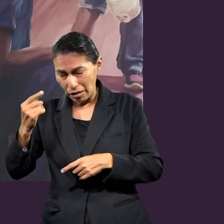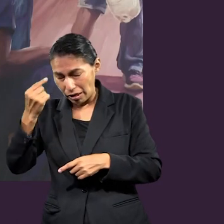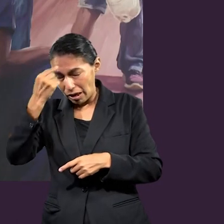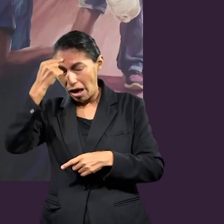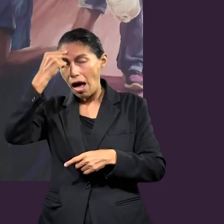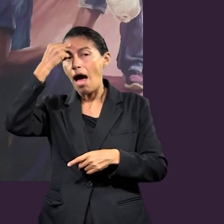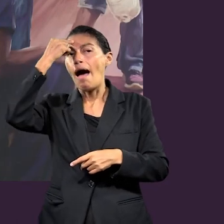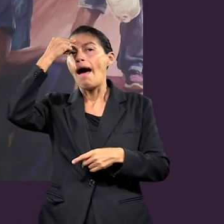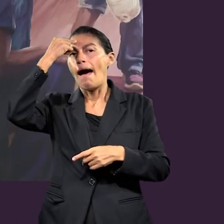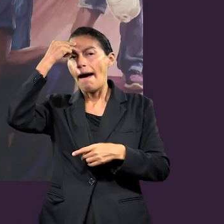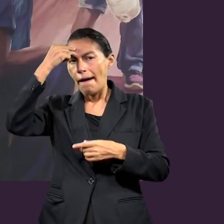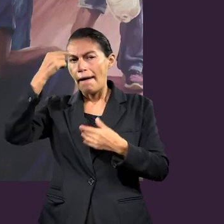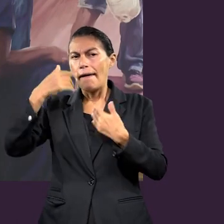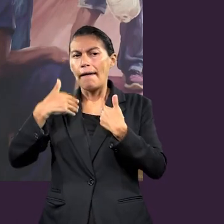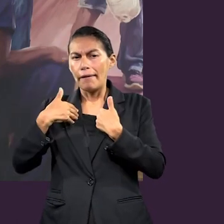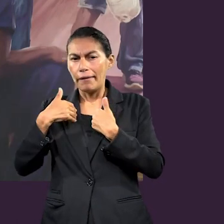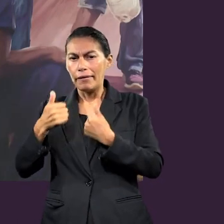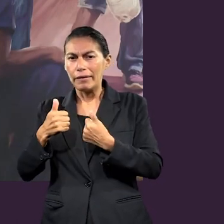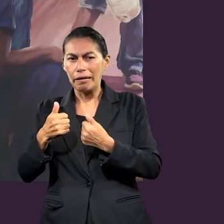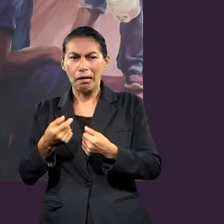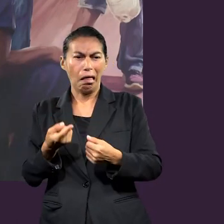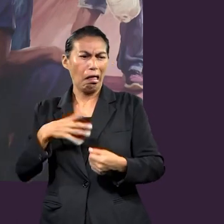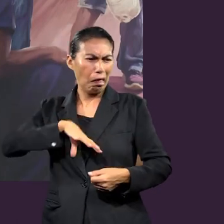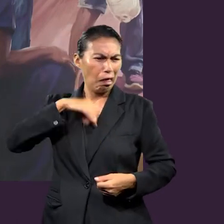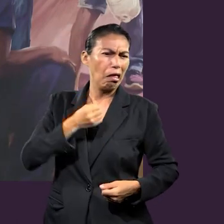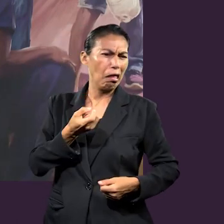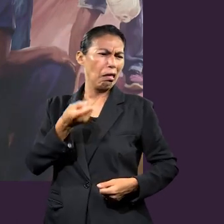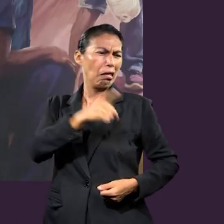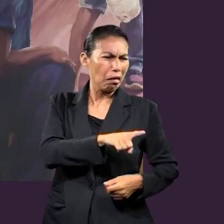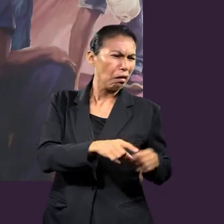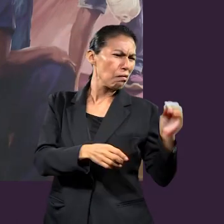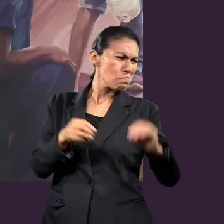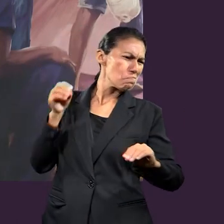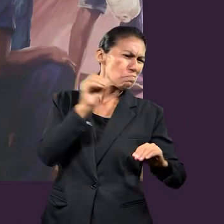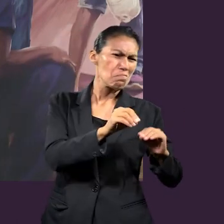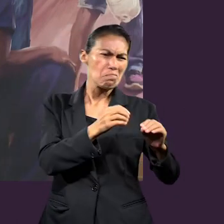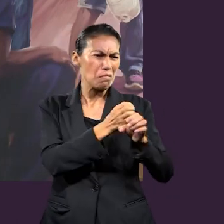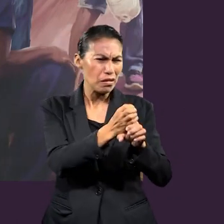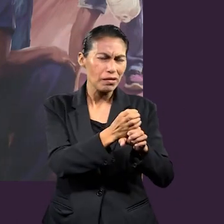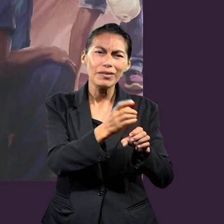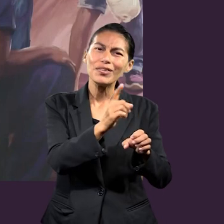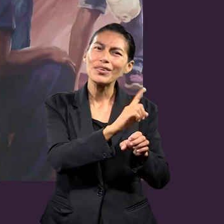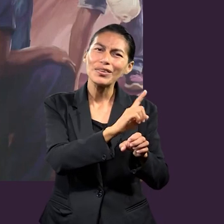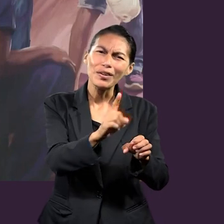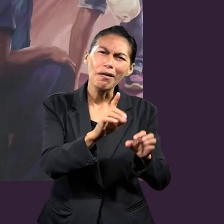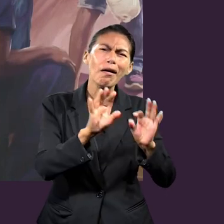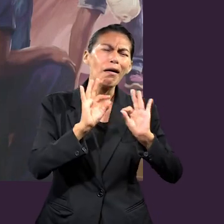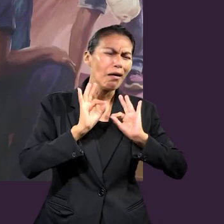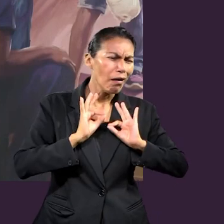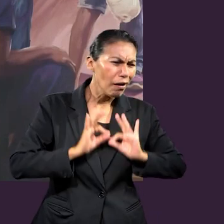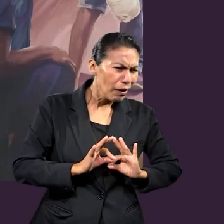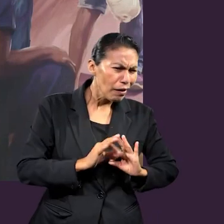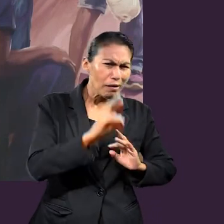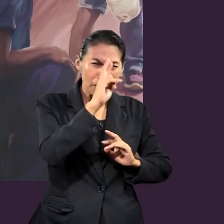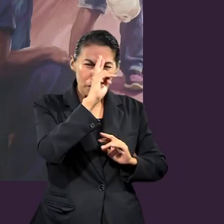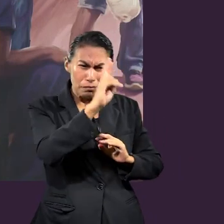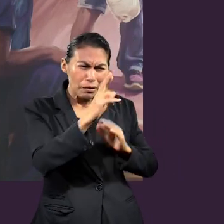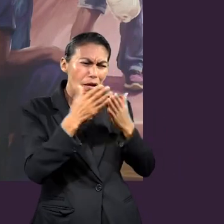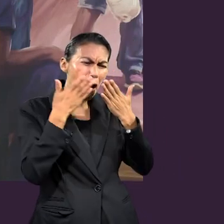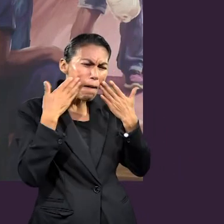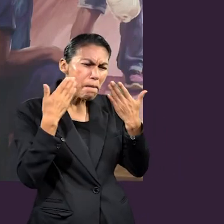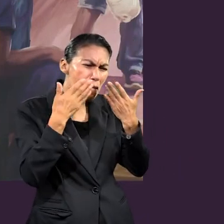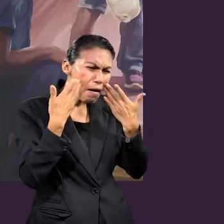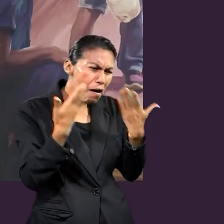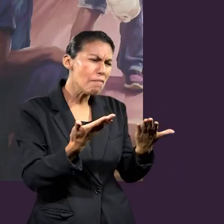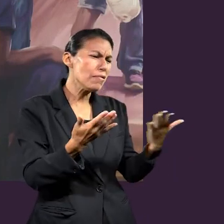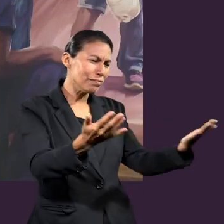pensar de los amos en ese momento. El entender que podían repensar el uso del poder que ellos tenían para poder igual,